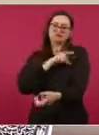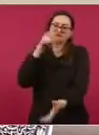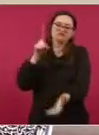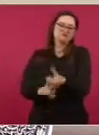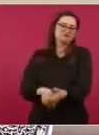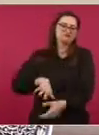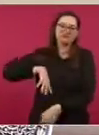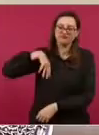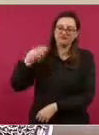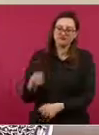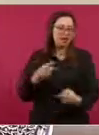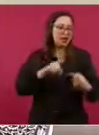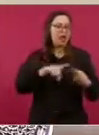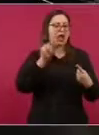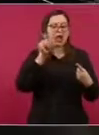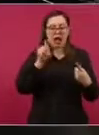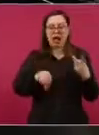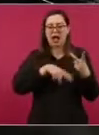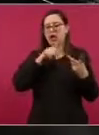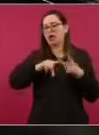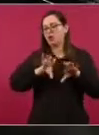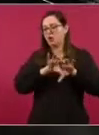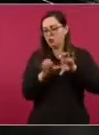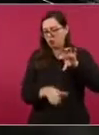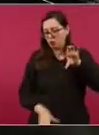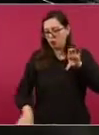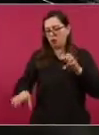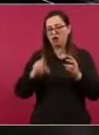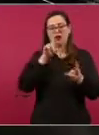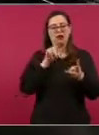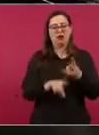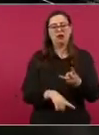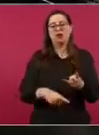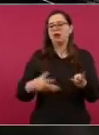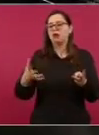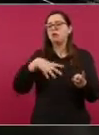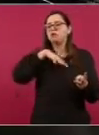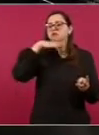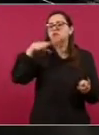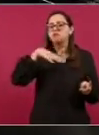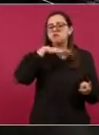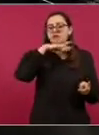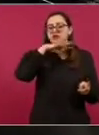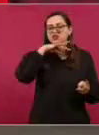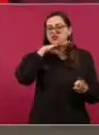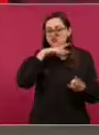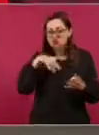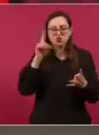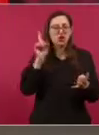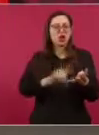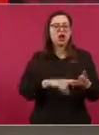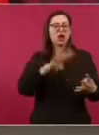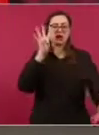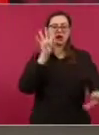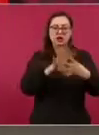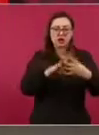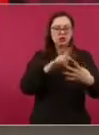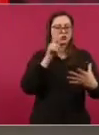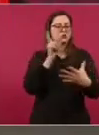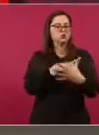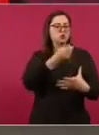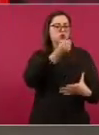recolección de basura, reclusorios. Y bueno, salud, educación,